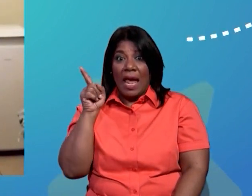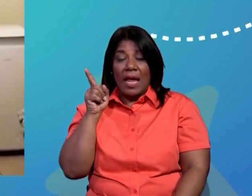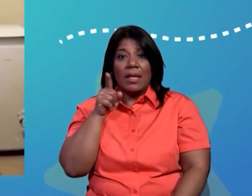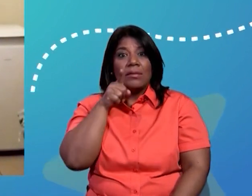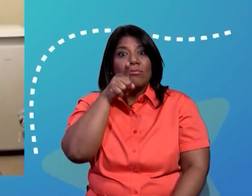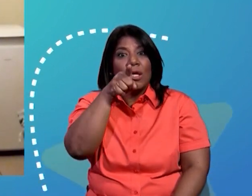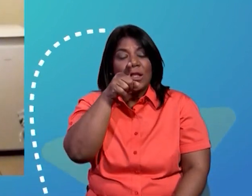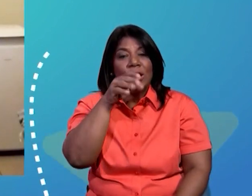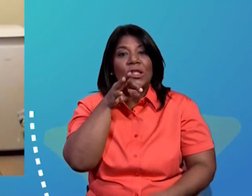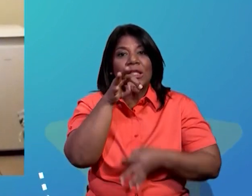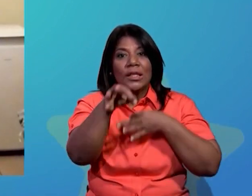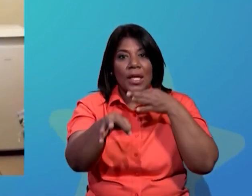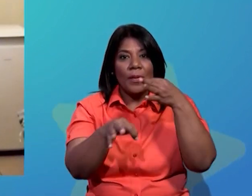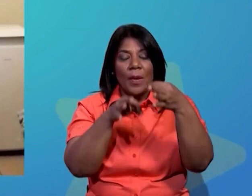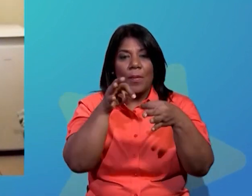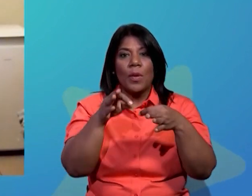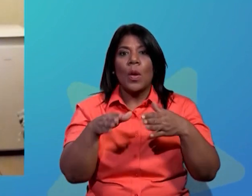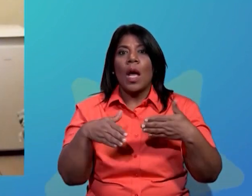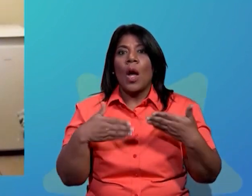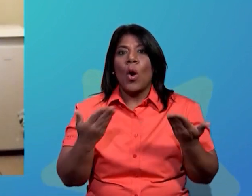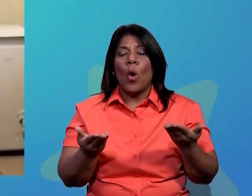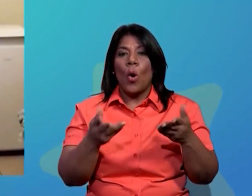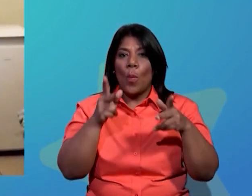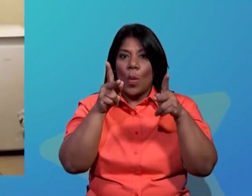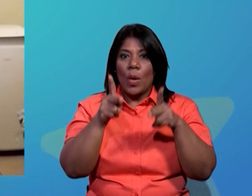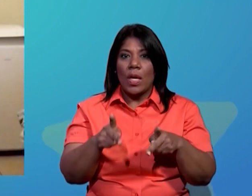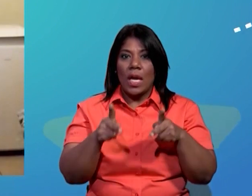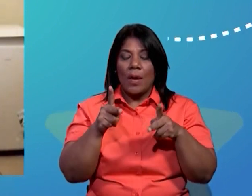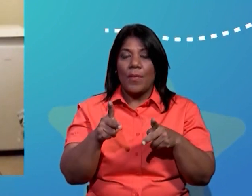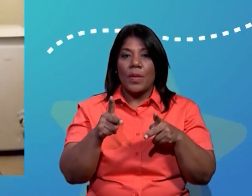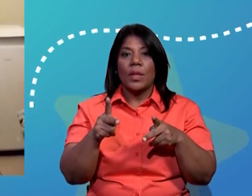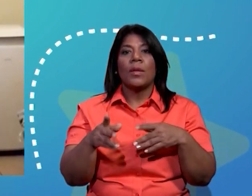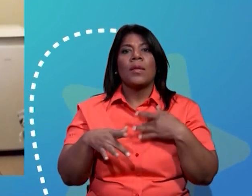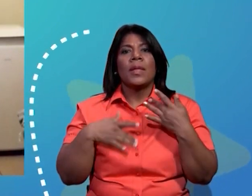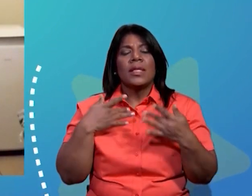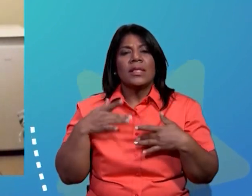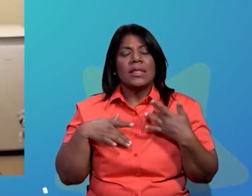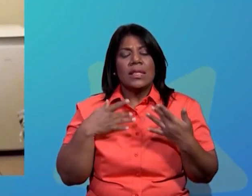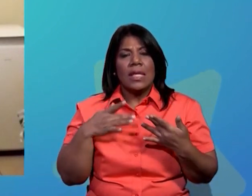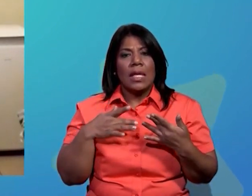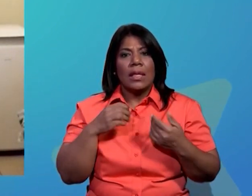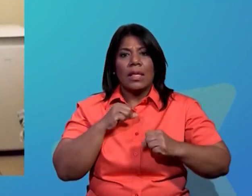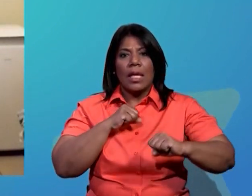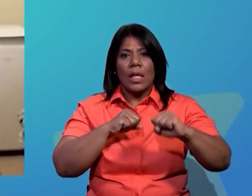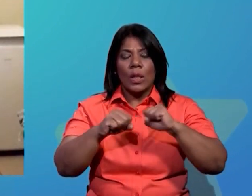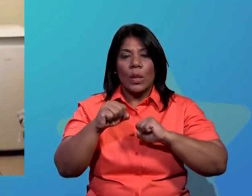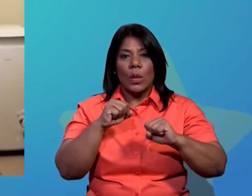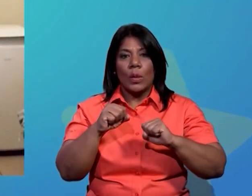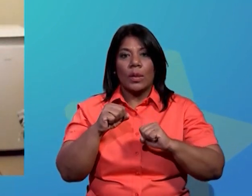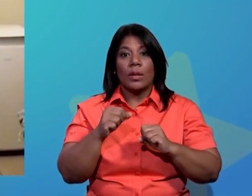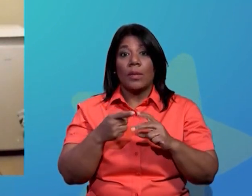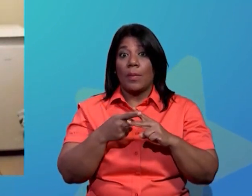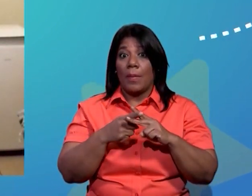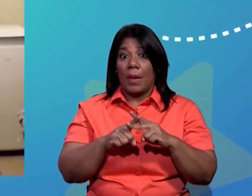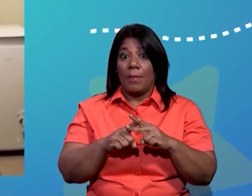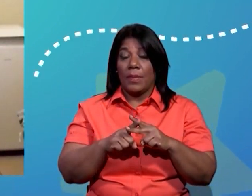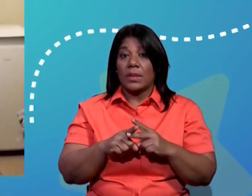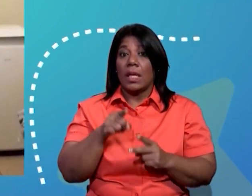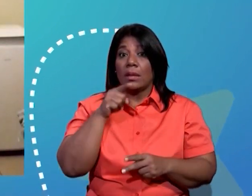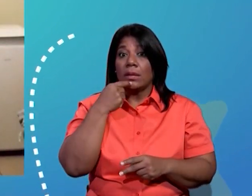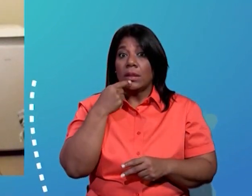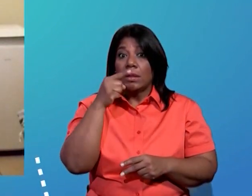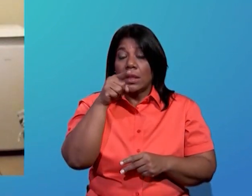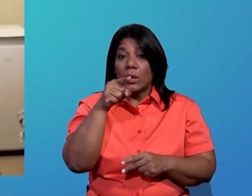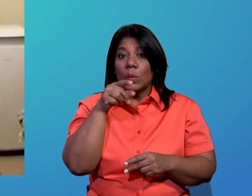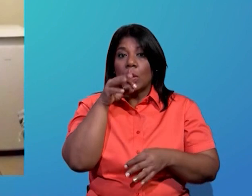cómo los seres humanos perciben y reaccionan a los estímulos del medio ambiente para comenzar les voy a explicar qué